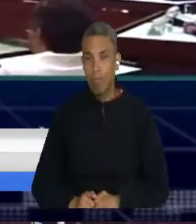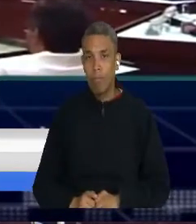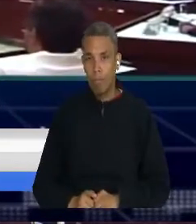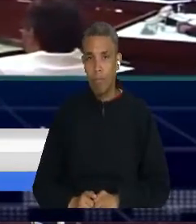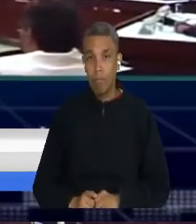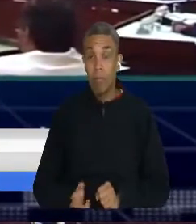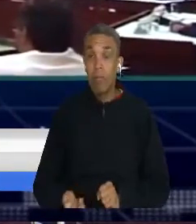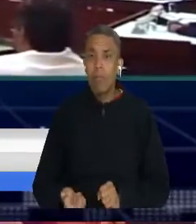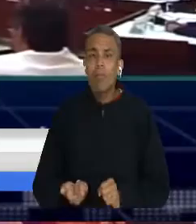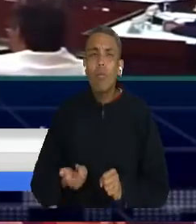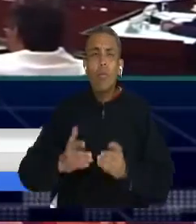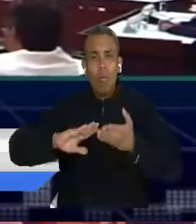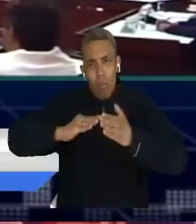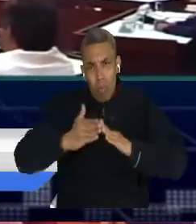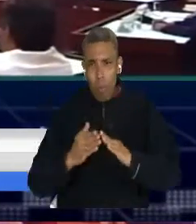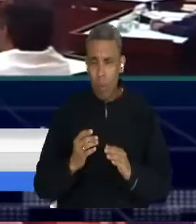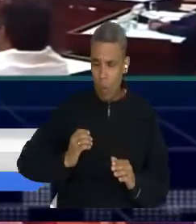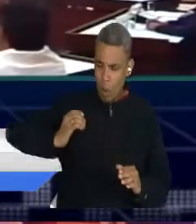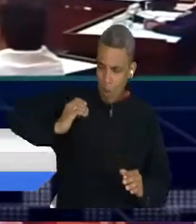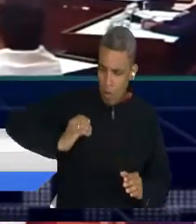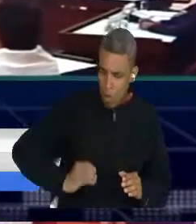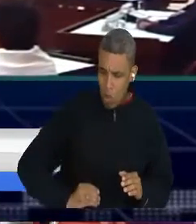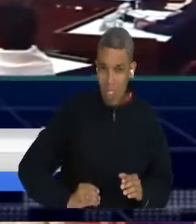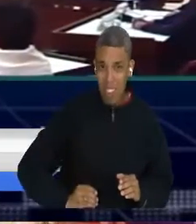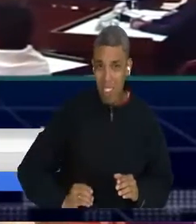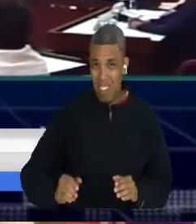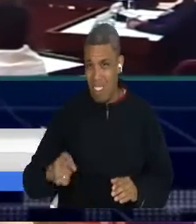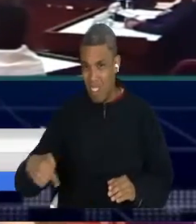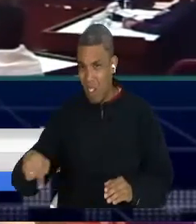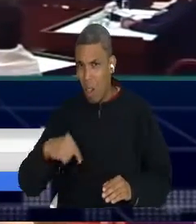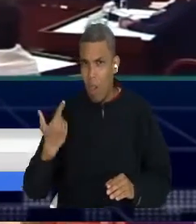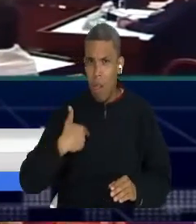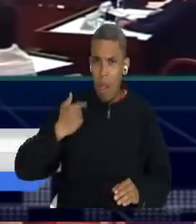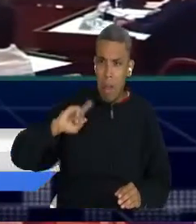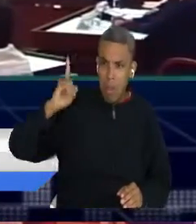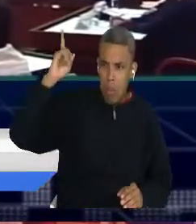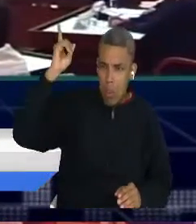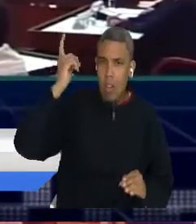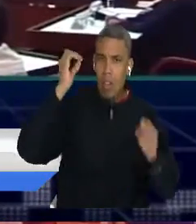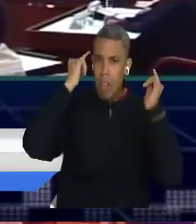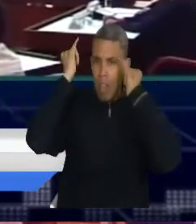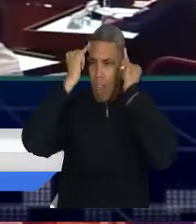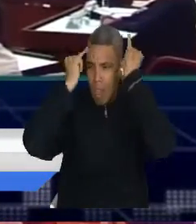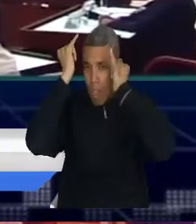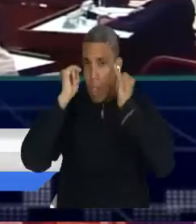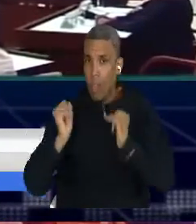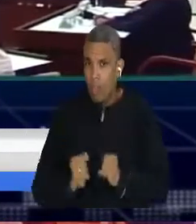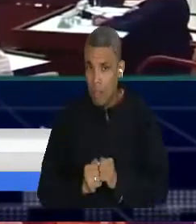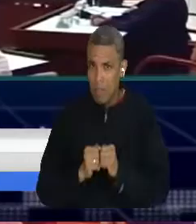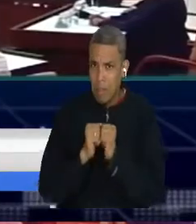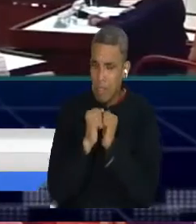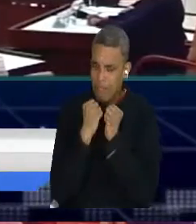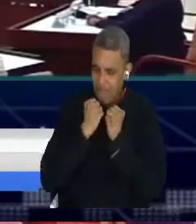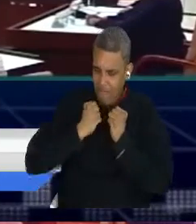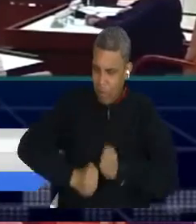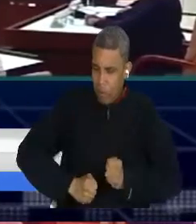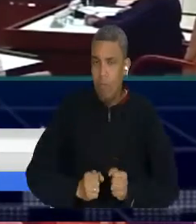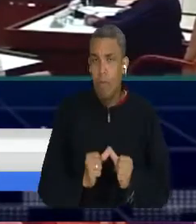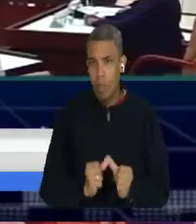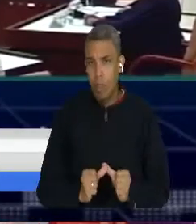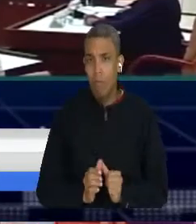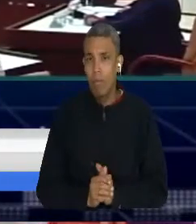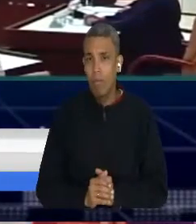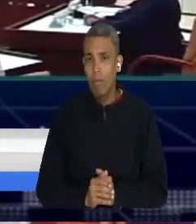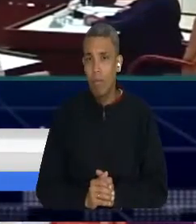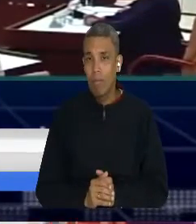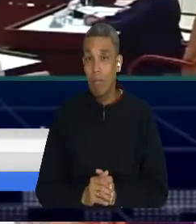de la ciudadanía en el desarrollo de las políticas públicas y de la activación de nuevos movimientos ciudadanos dentro del sistema electoral. Eso quiere decir que